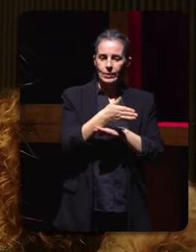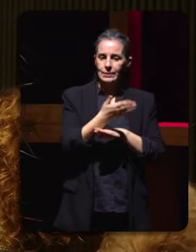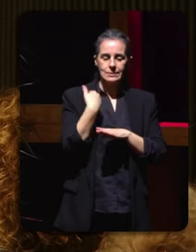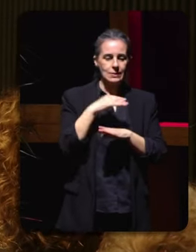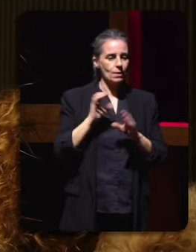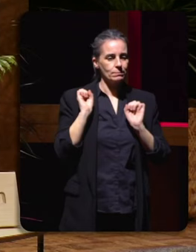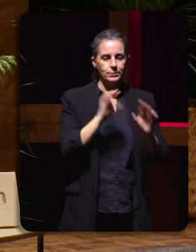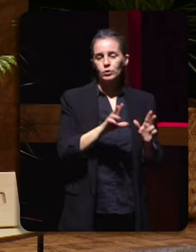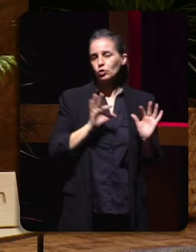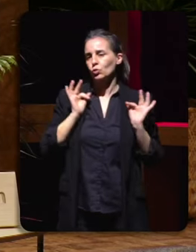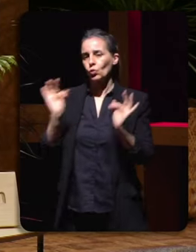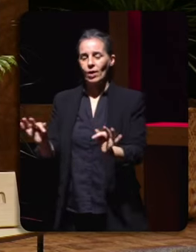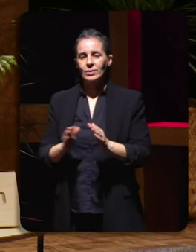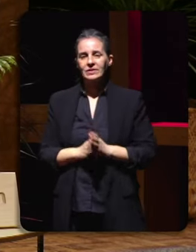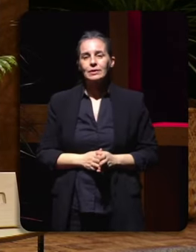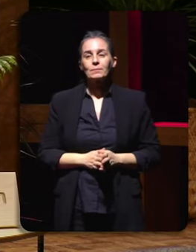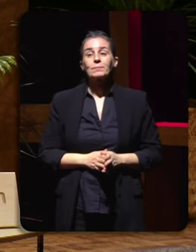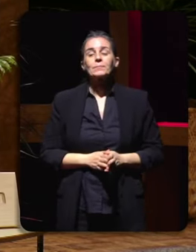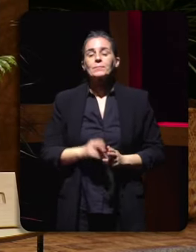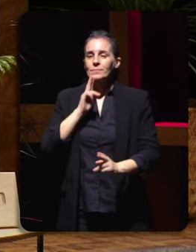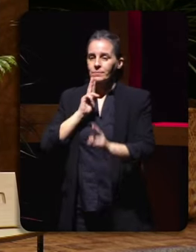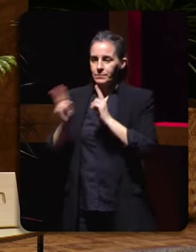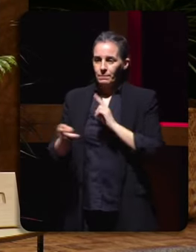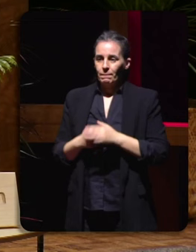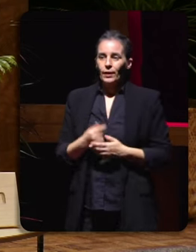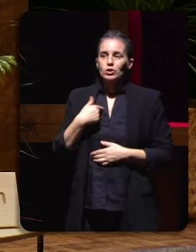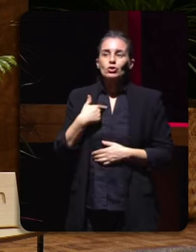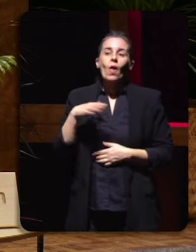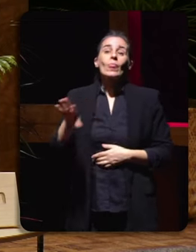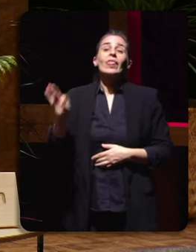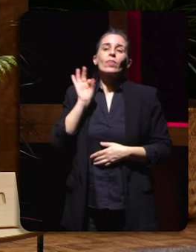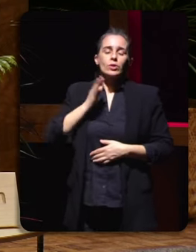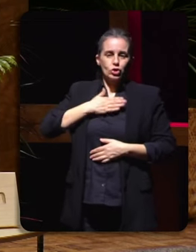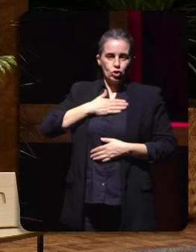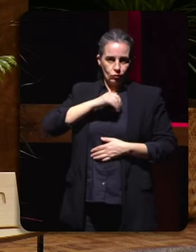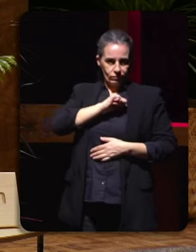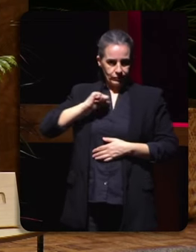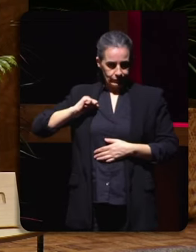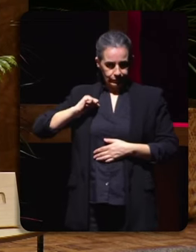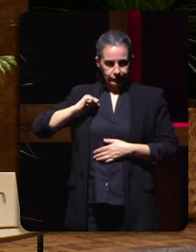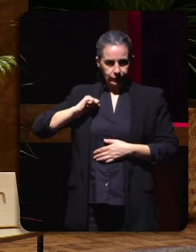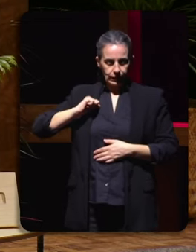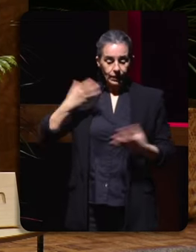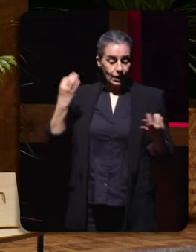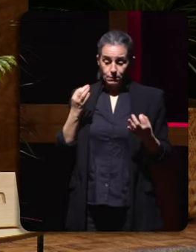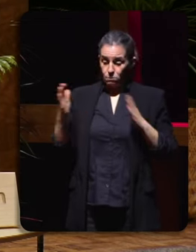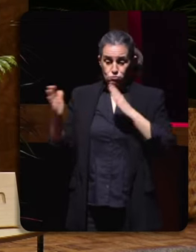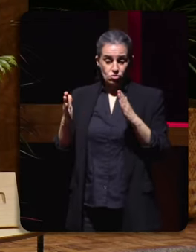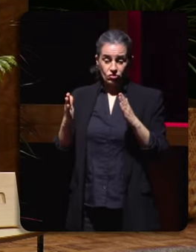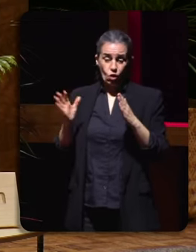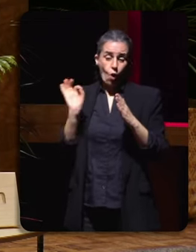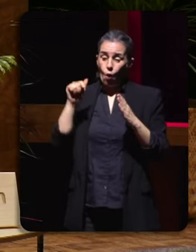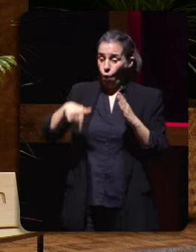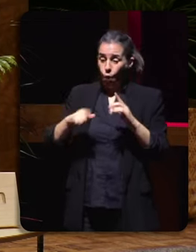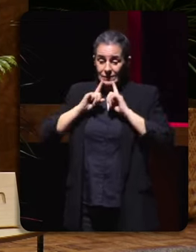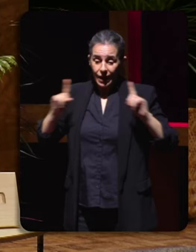sabes o que pasa no meu caso foi unha decisión que eu tomei chega un momento no que dís sino en este ano será o que ven